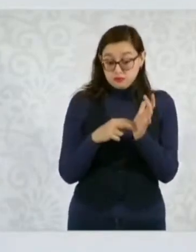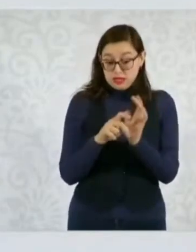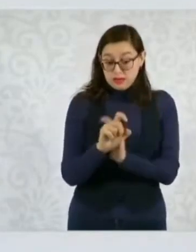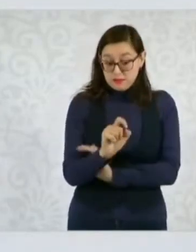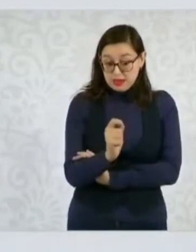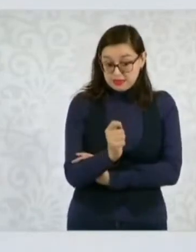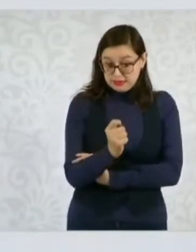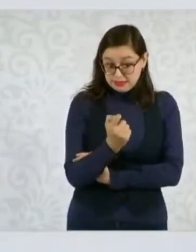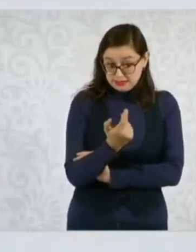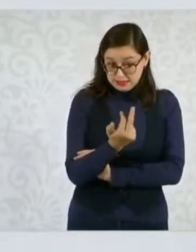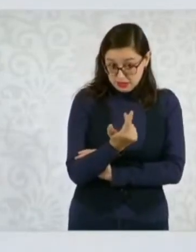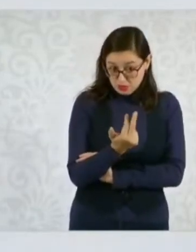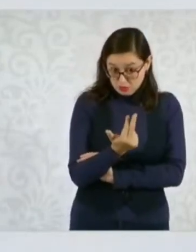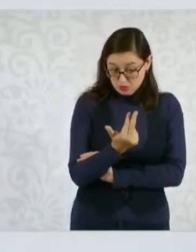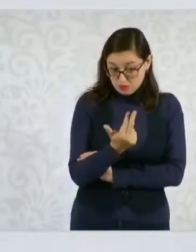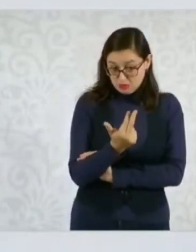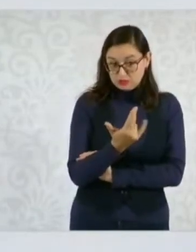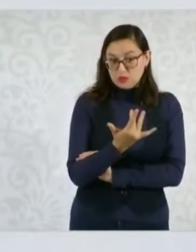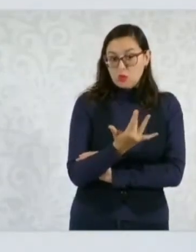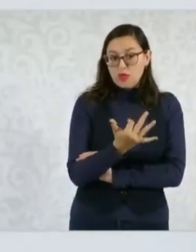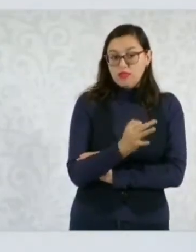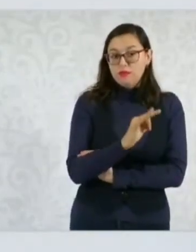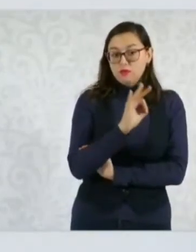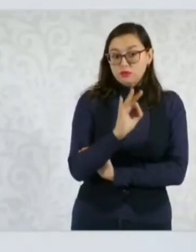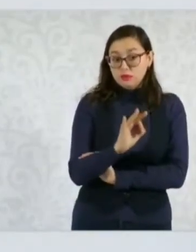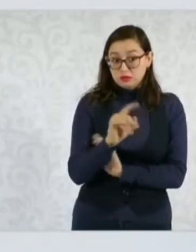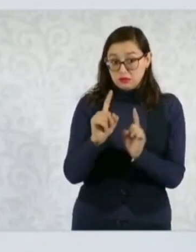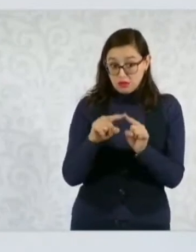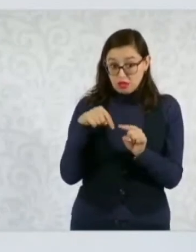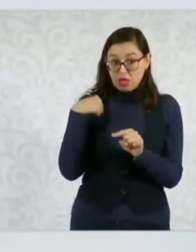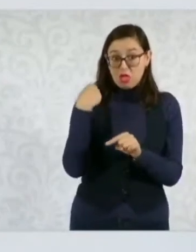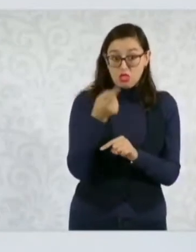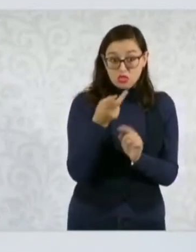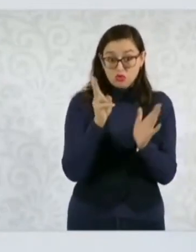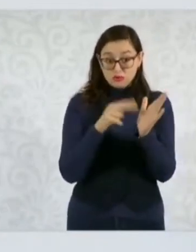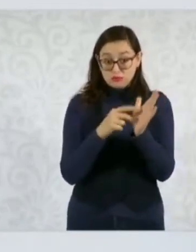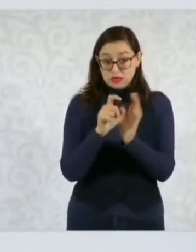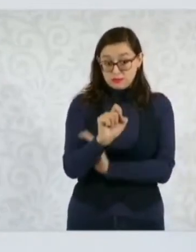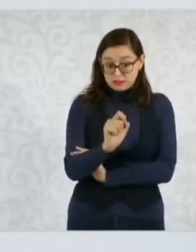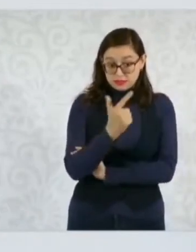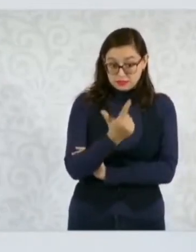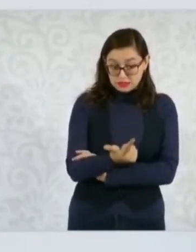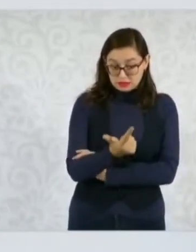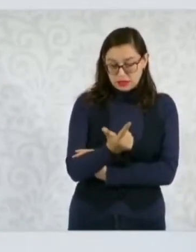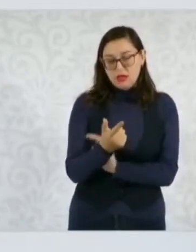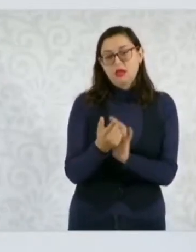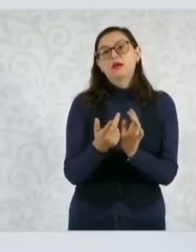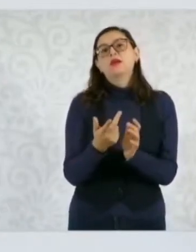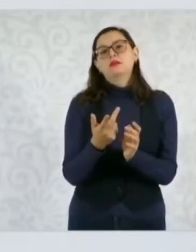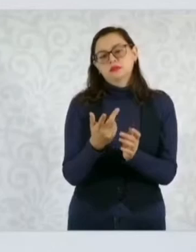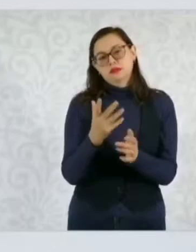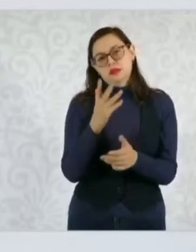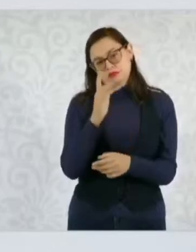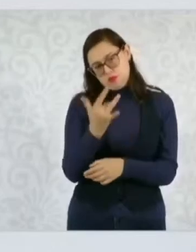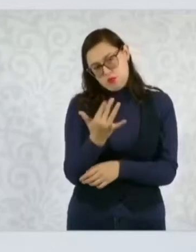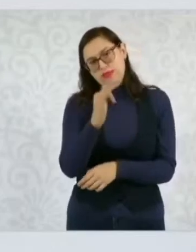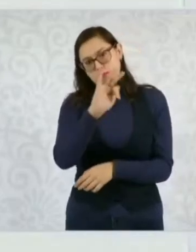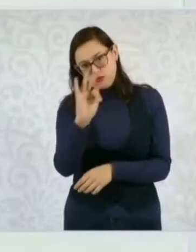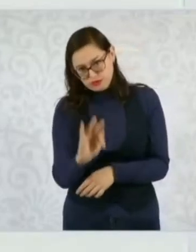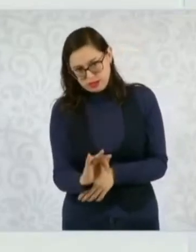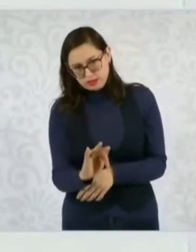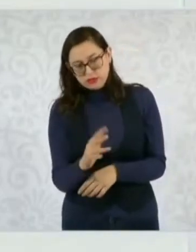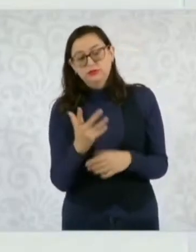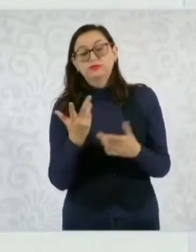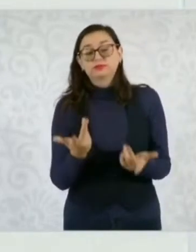Y todos los ministros de la Suprema Corte van a ser designados por el pueblo a través del proceso de